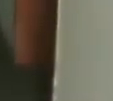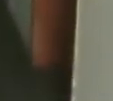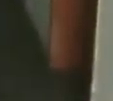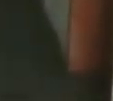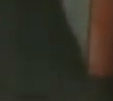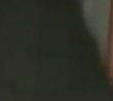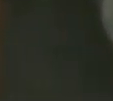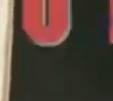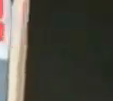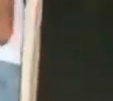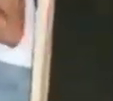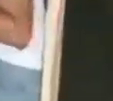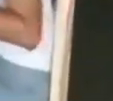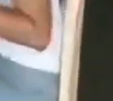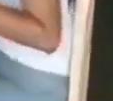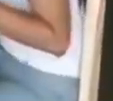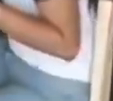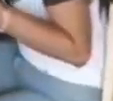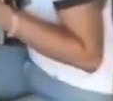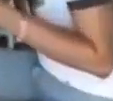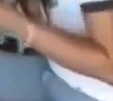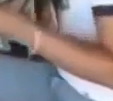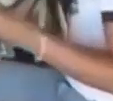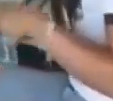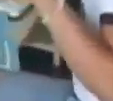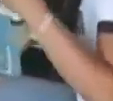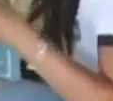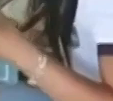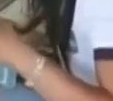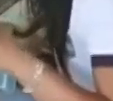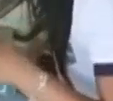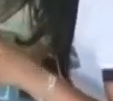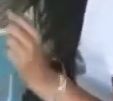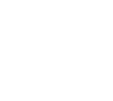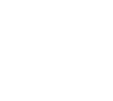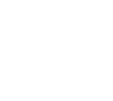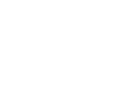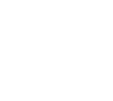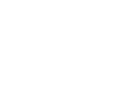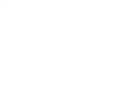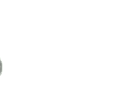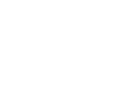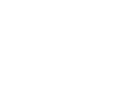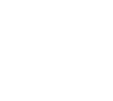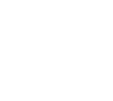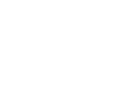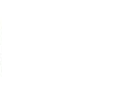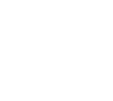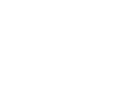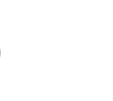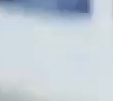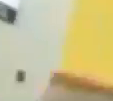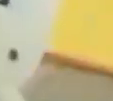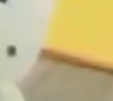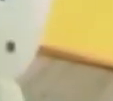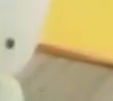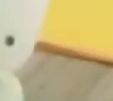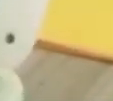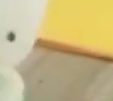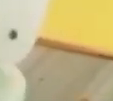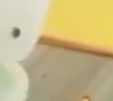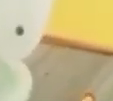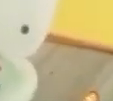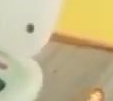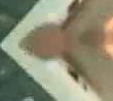Hoy conmemoramos el primer año del Plan Pedagógico de Protección y Prevención Cada Familia Una Escuela. Programa